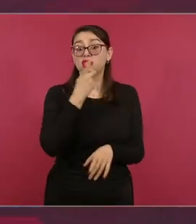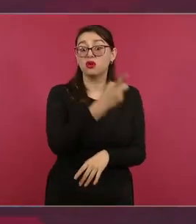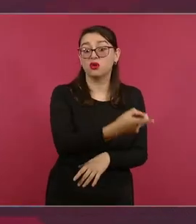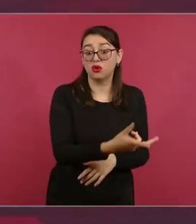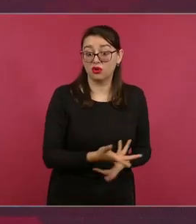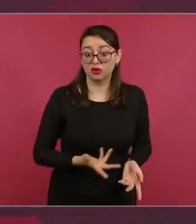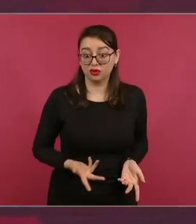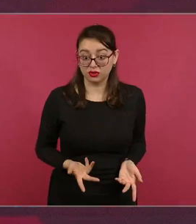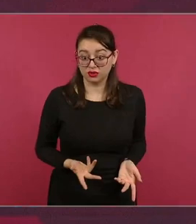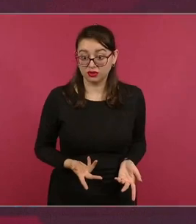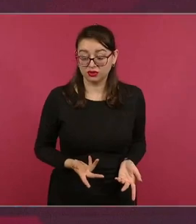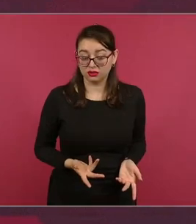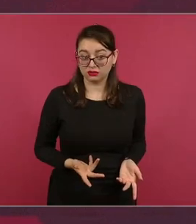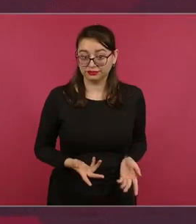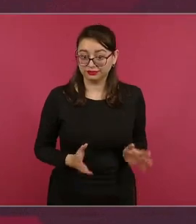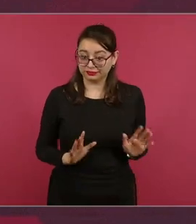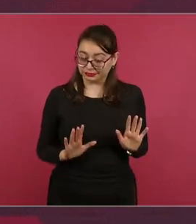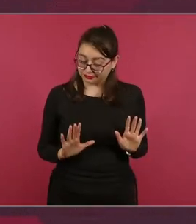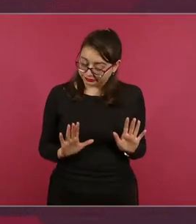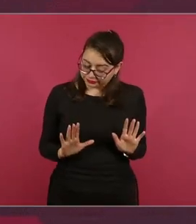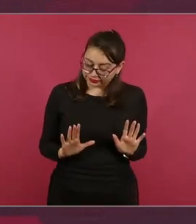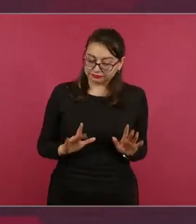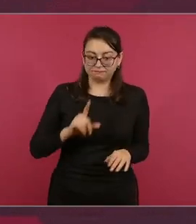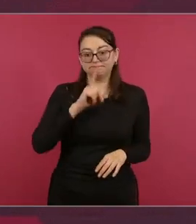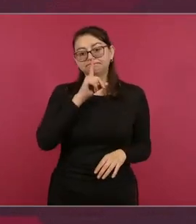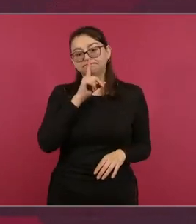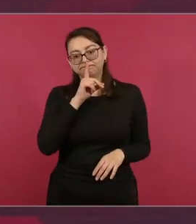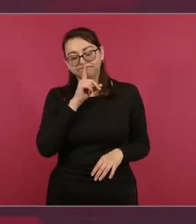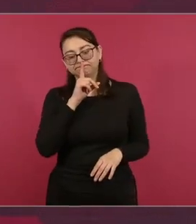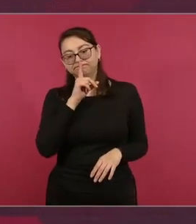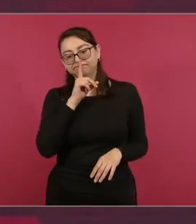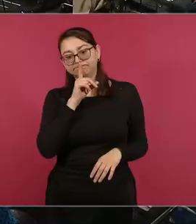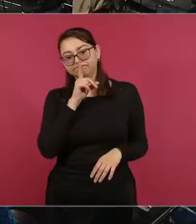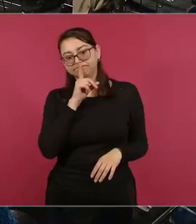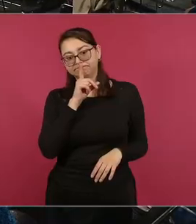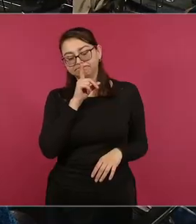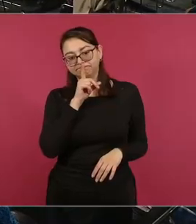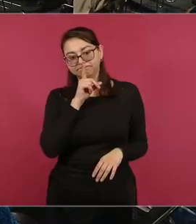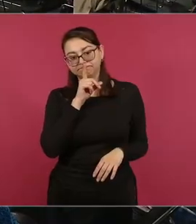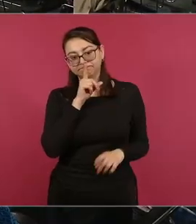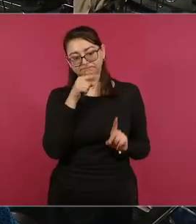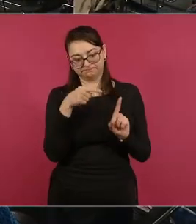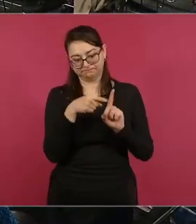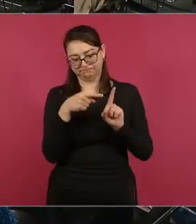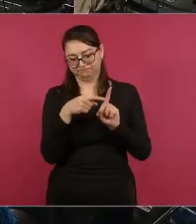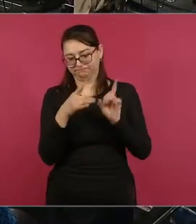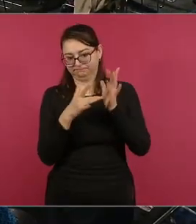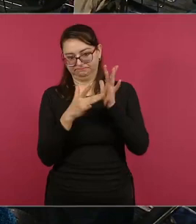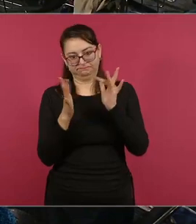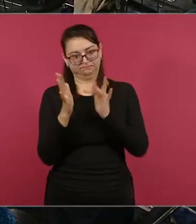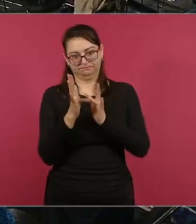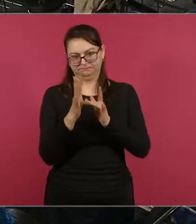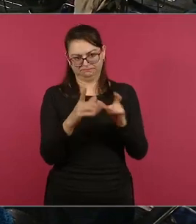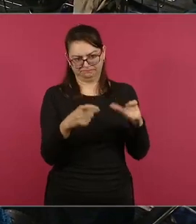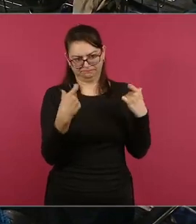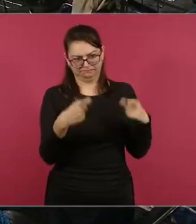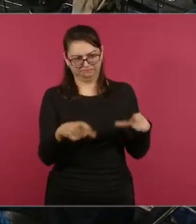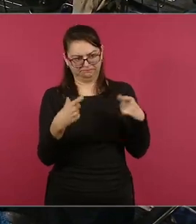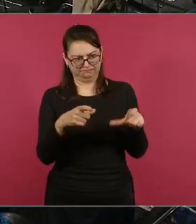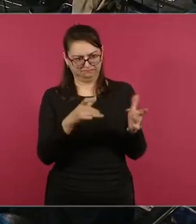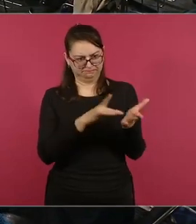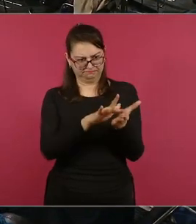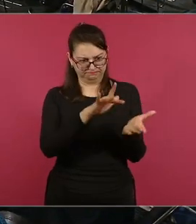no era de la simpatía de los potentados que lo